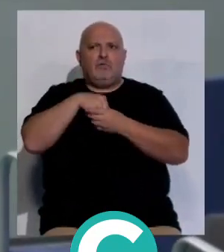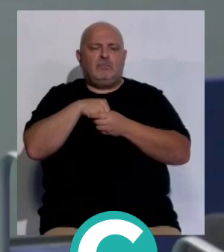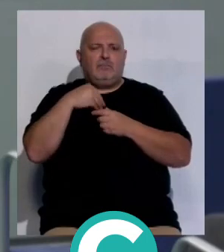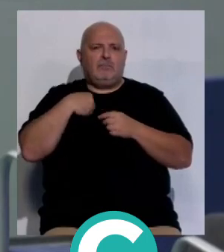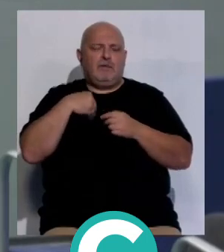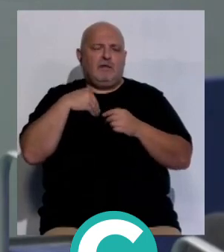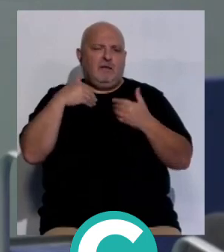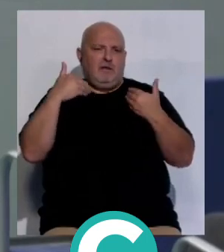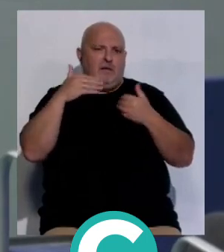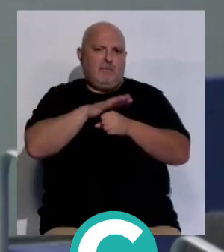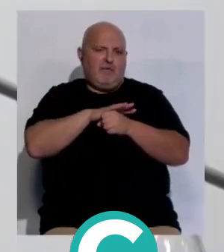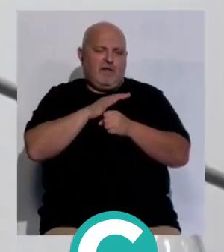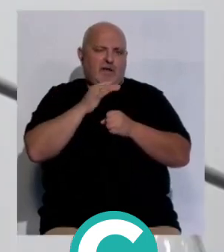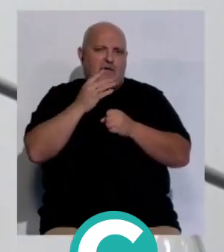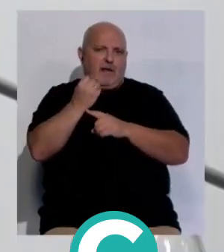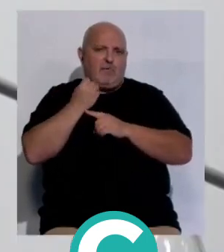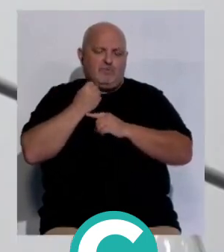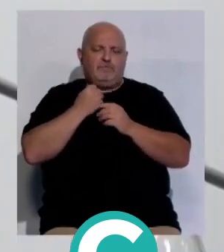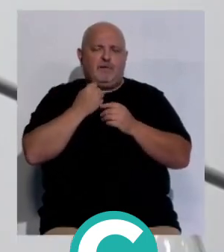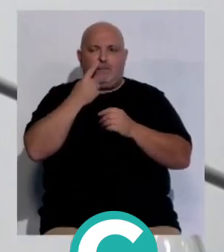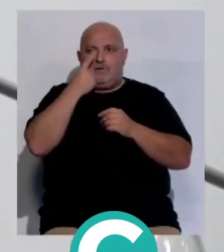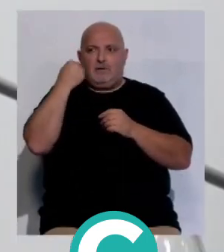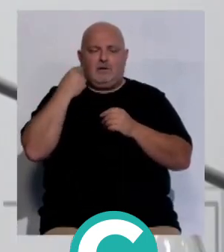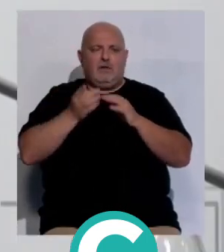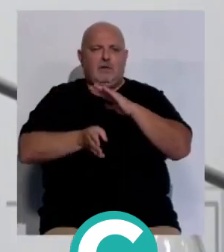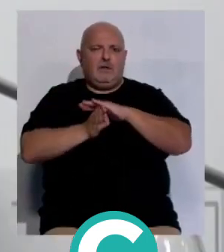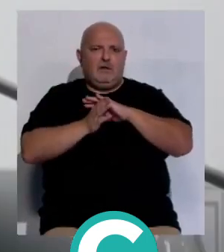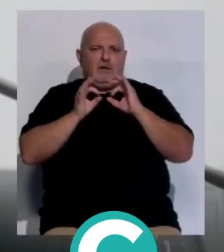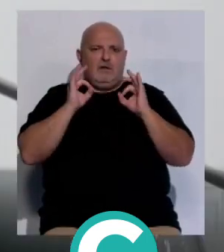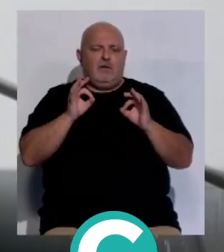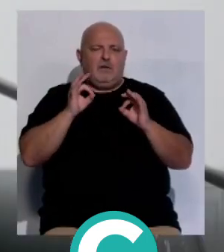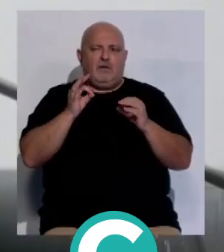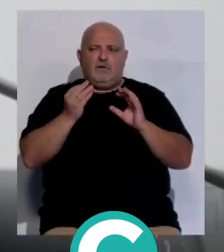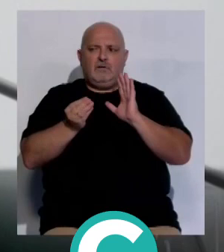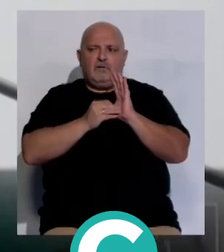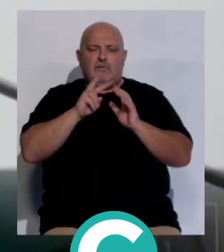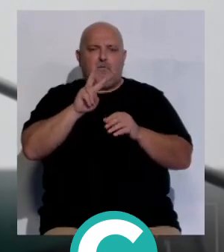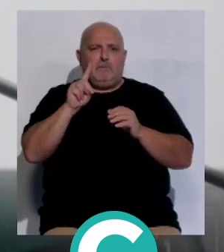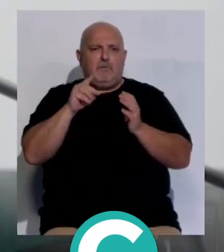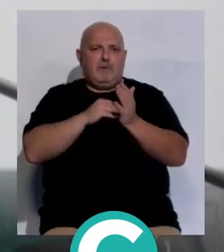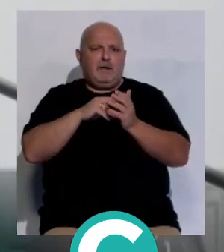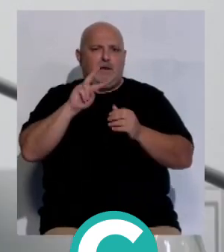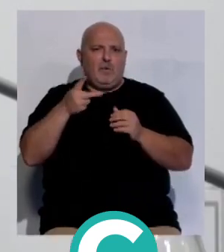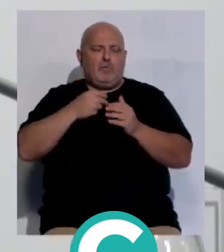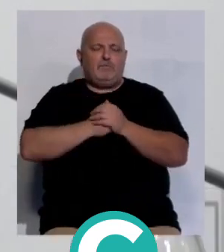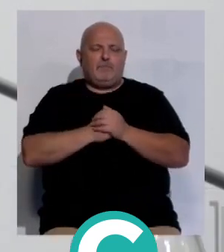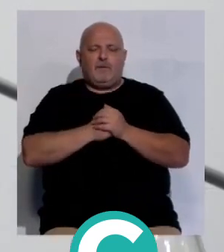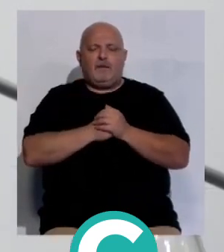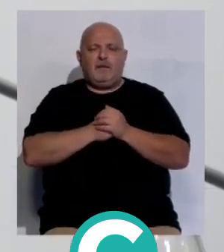de la institución provincial. Como el pasado año mantenemos la inversión de 21.000 euros